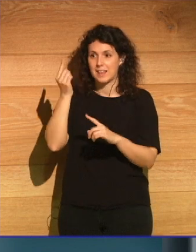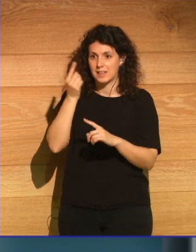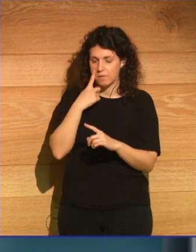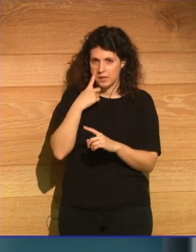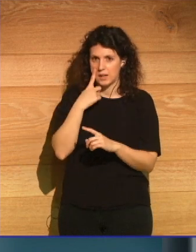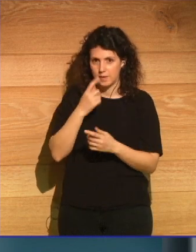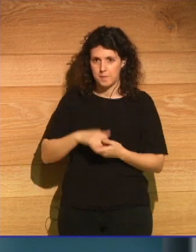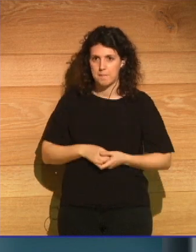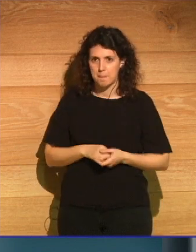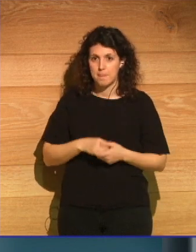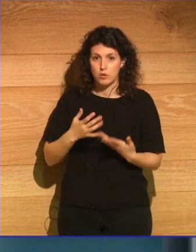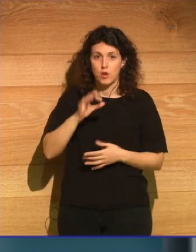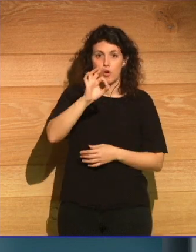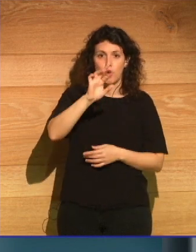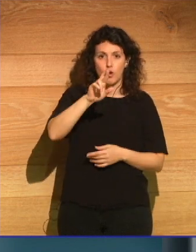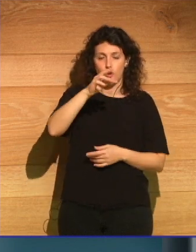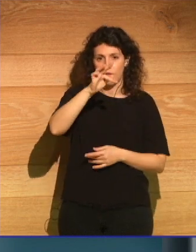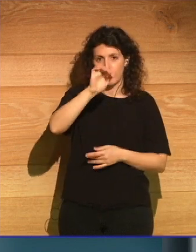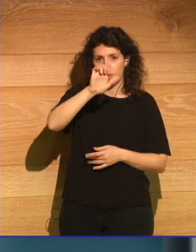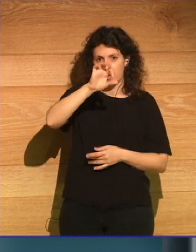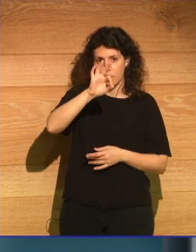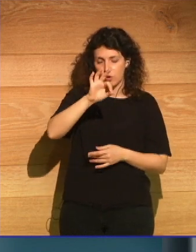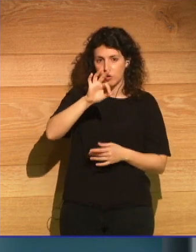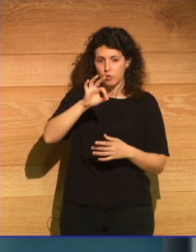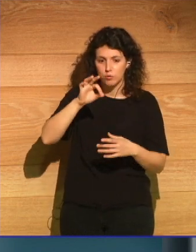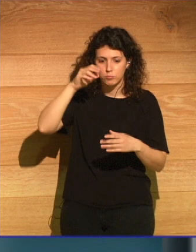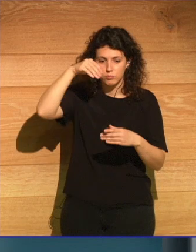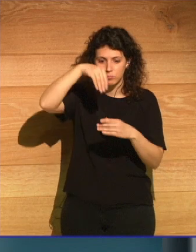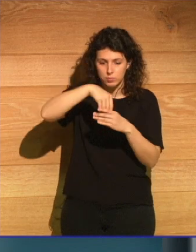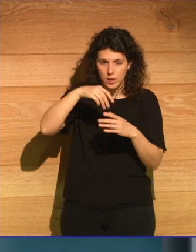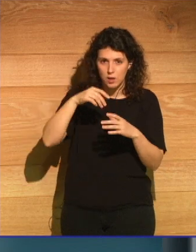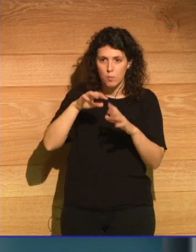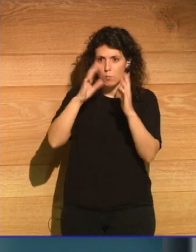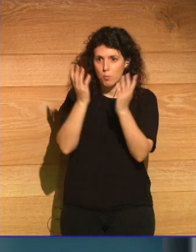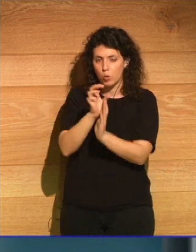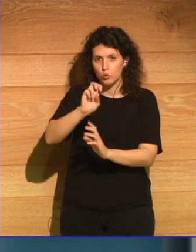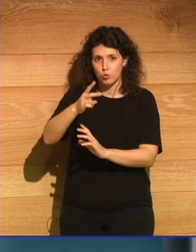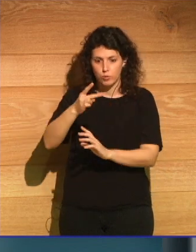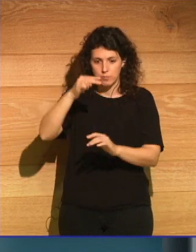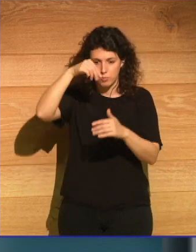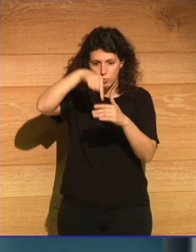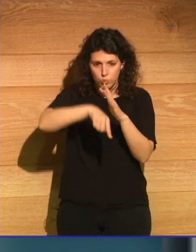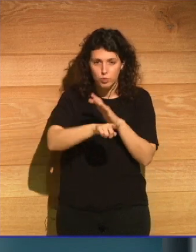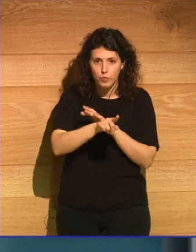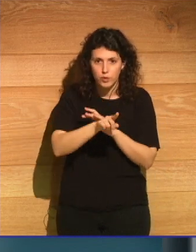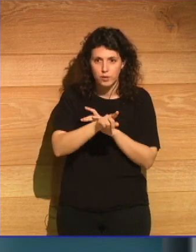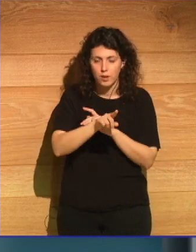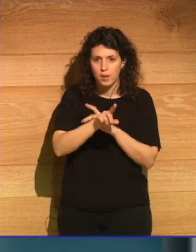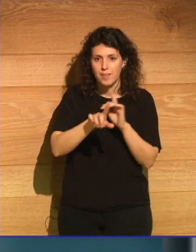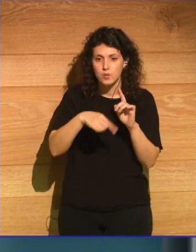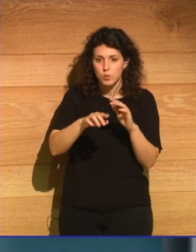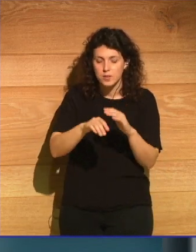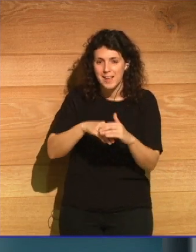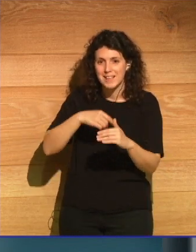Entonces, cuando Orfeo se mete en el submundo, cuando vuelva a